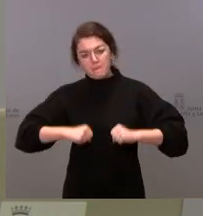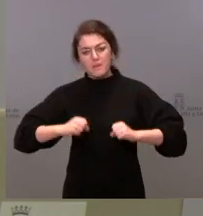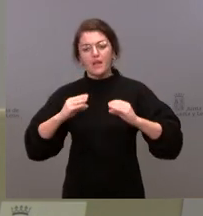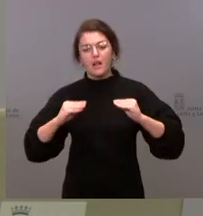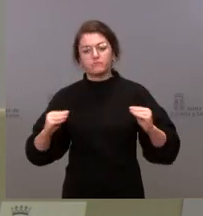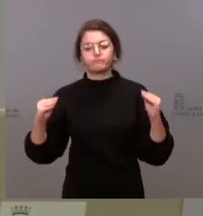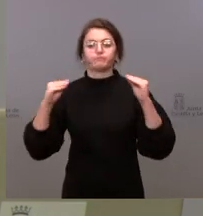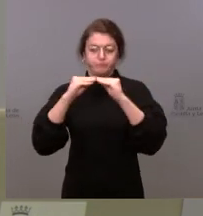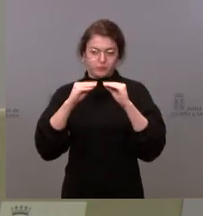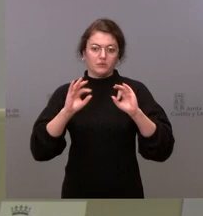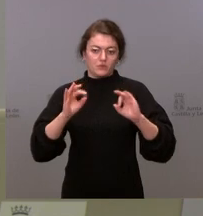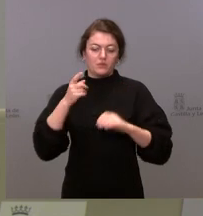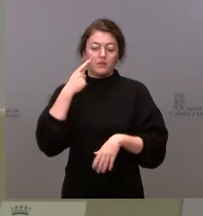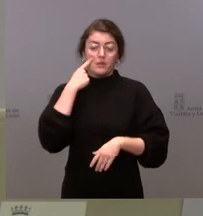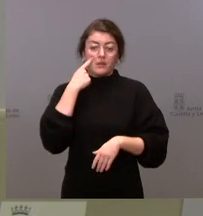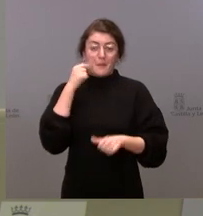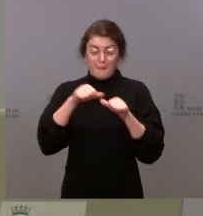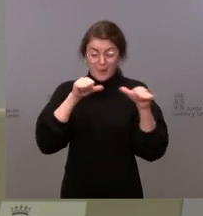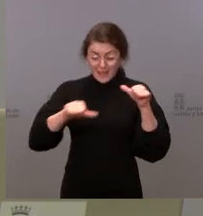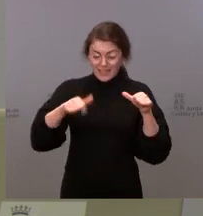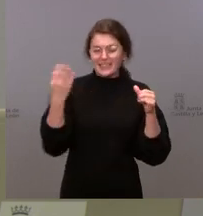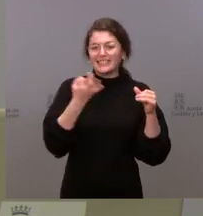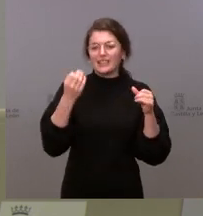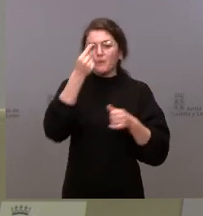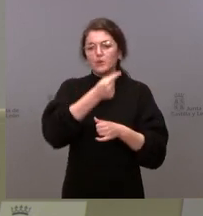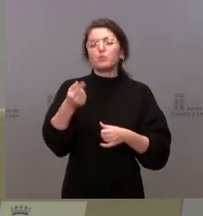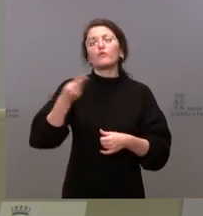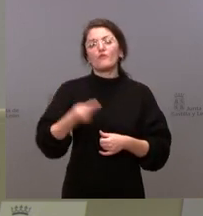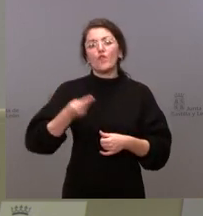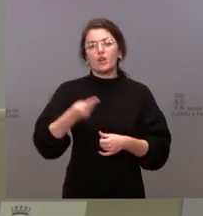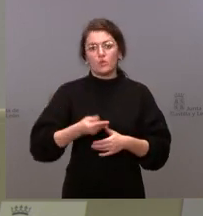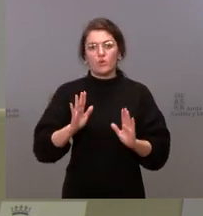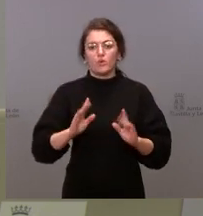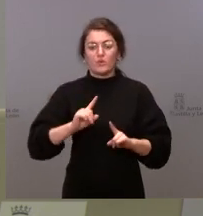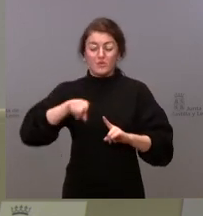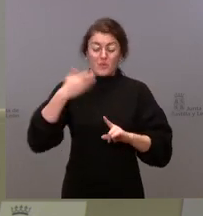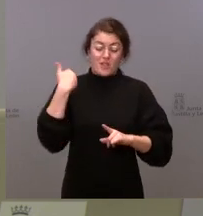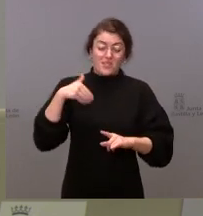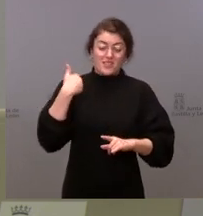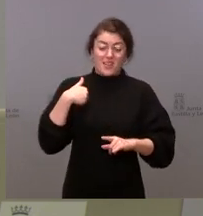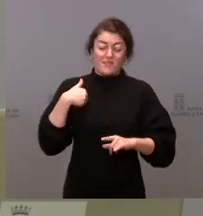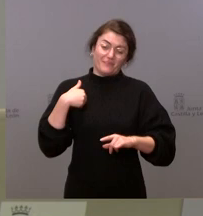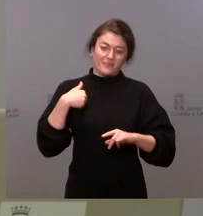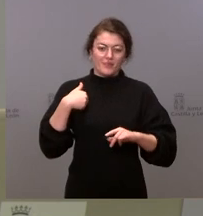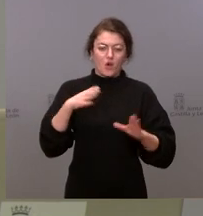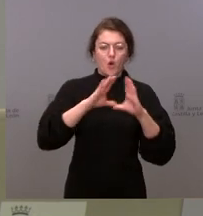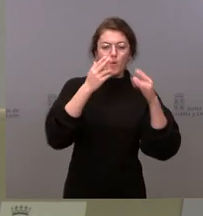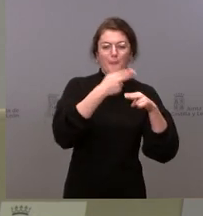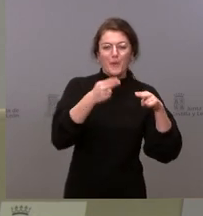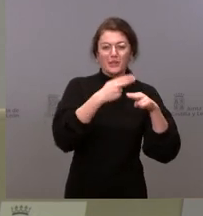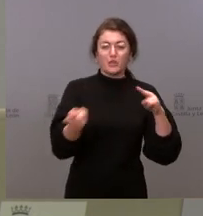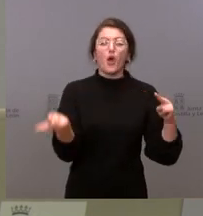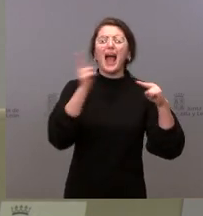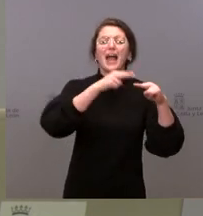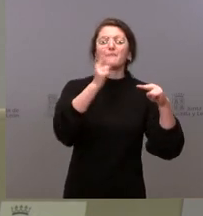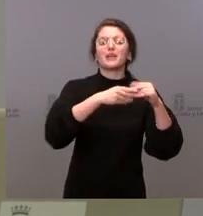buen presupuesto. A partir de ahí, pues ha habido unas demandas de algunos grupos políticos manifestados en enmiendas. También una respuesta por